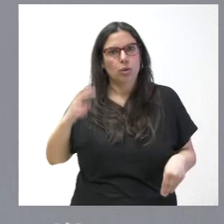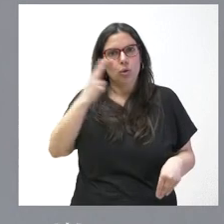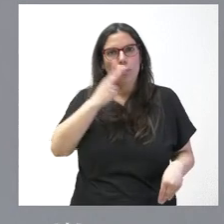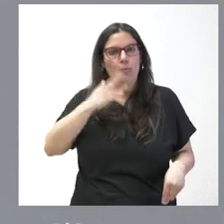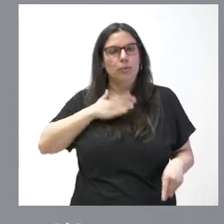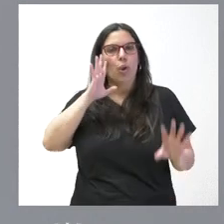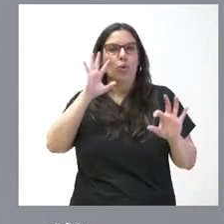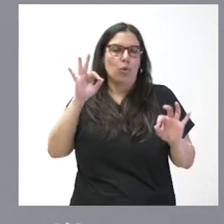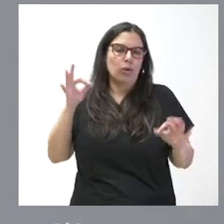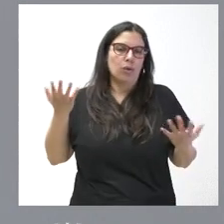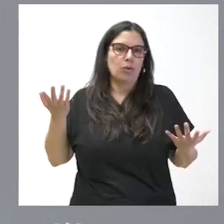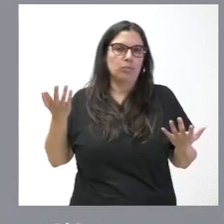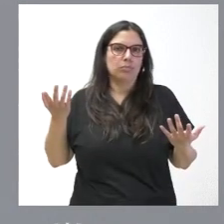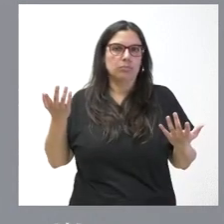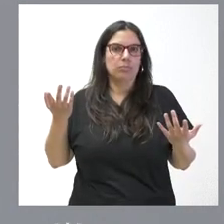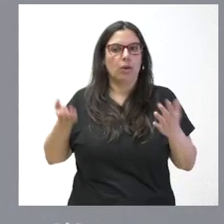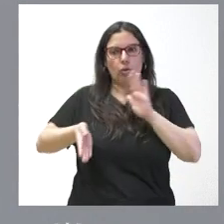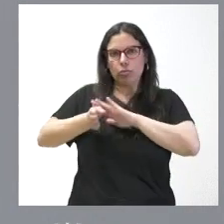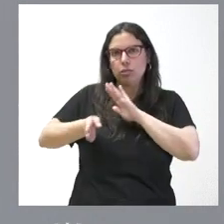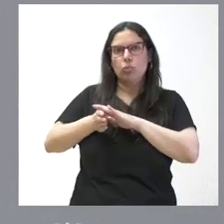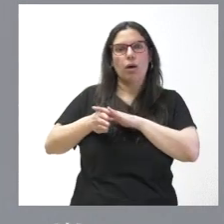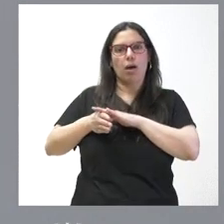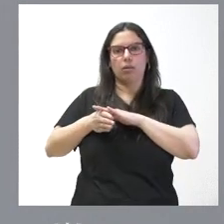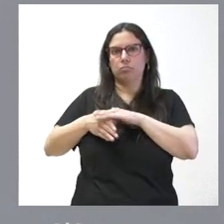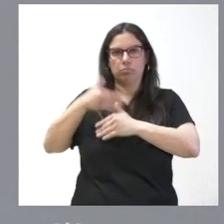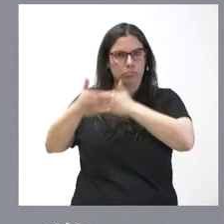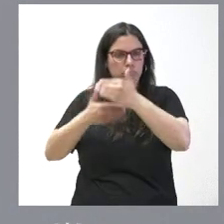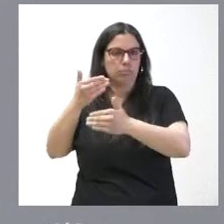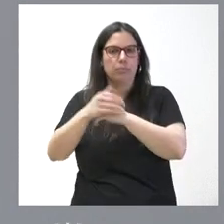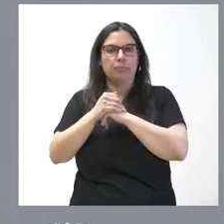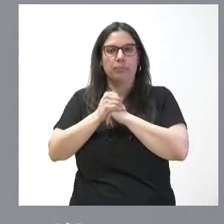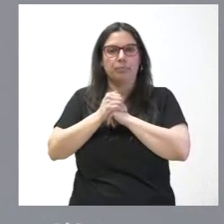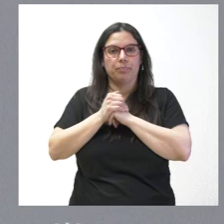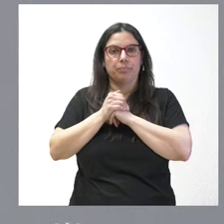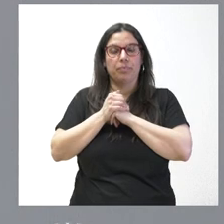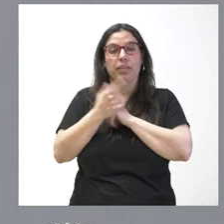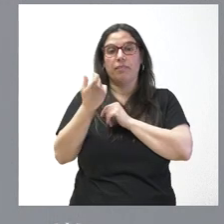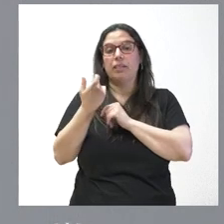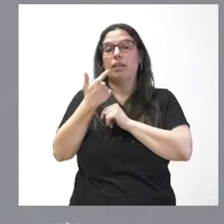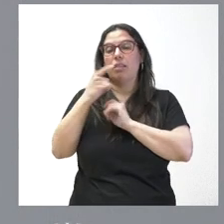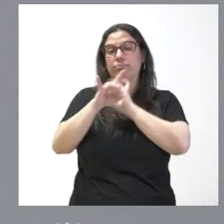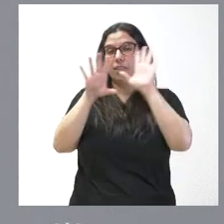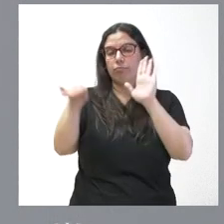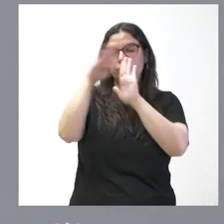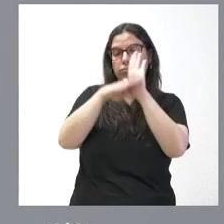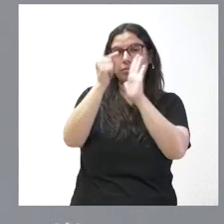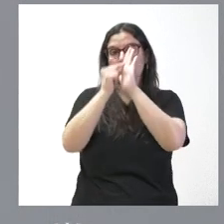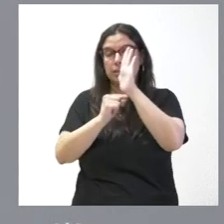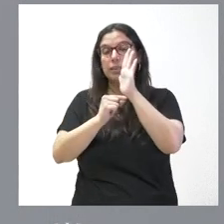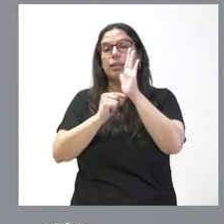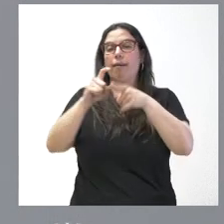lógicamente de seguir llevando a cabo la actuación definiremos las condiciones y las características y daremos la información